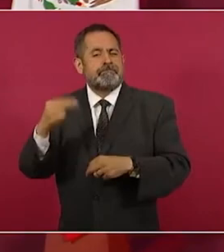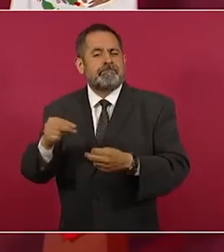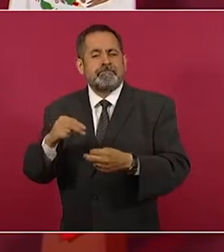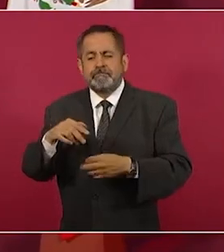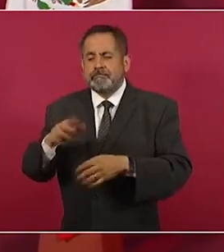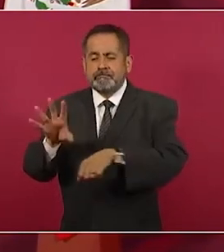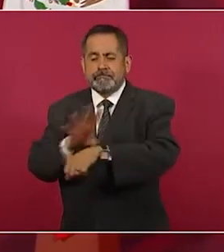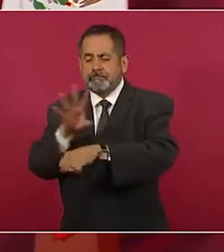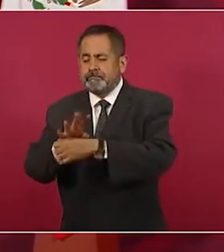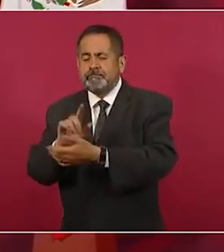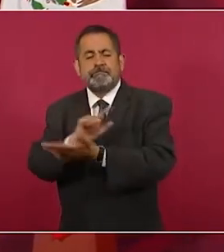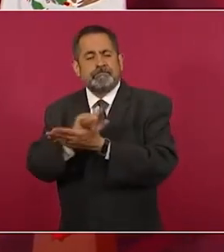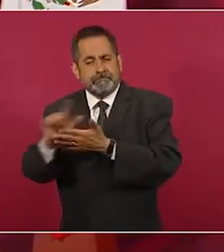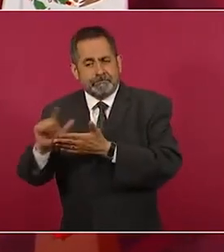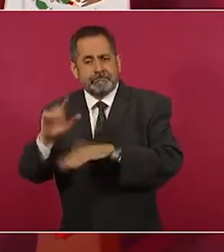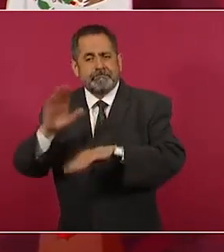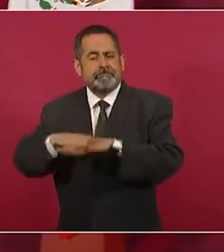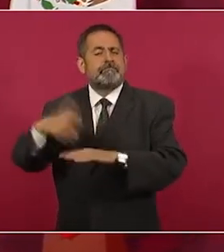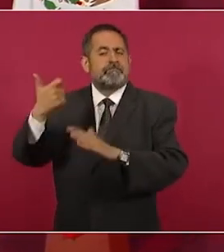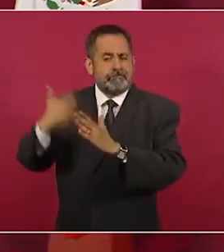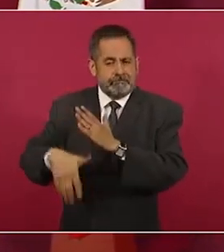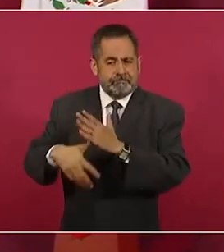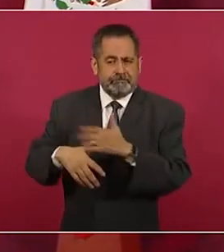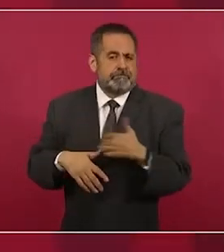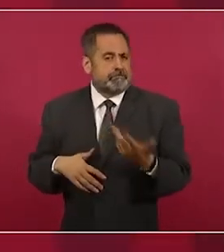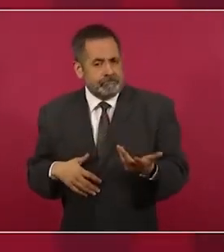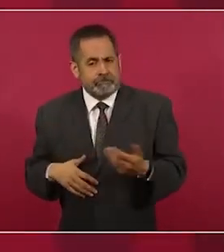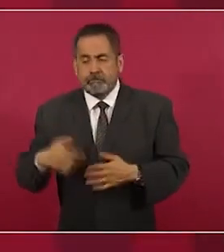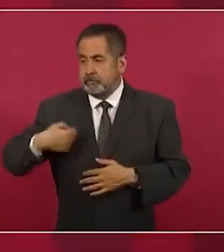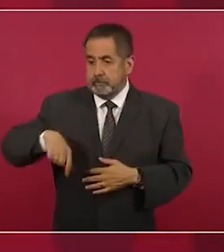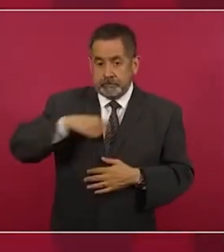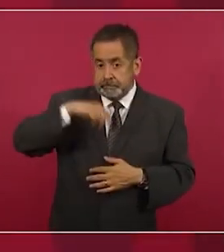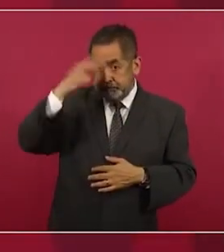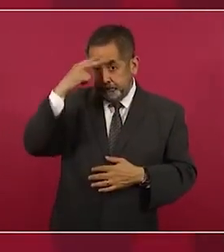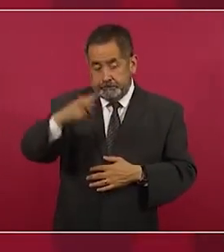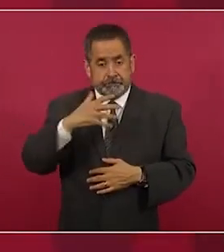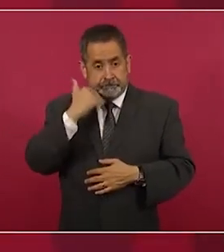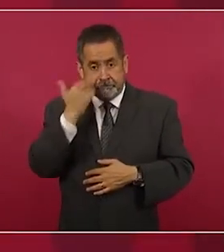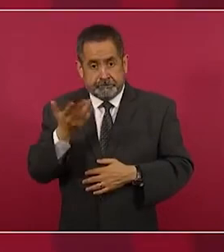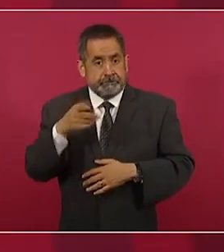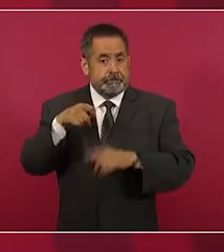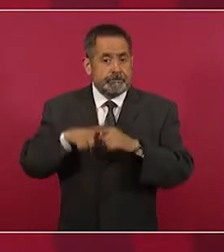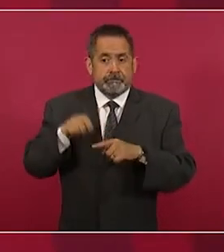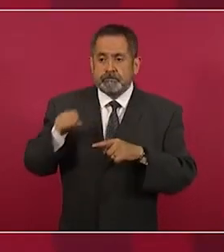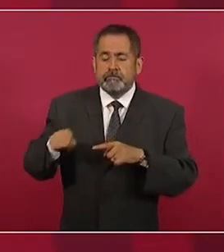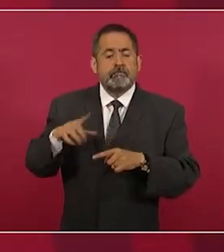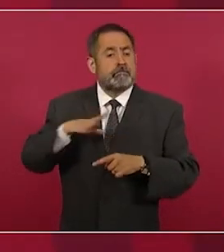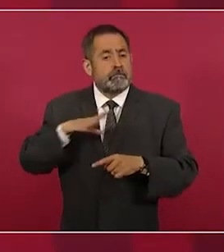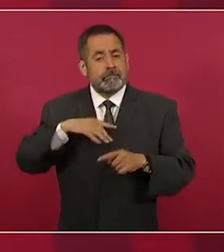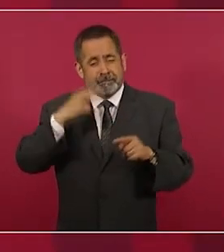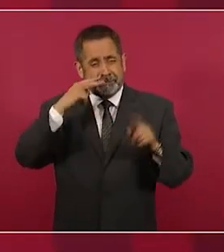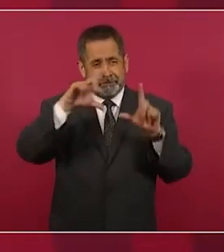Y a nosotros, los mexicanos, nos interesa mucho porque tenemos 60